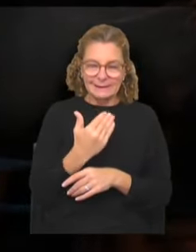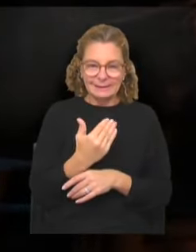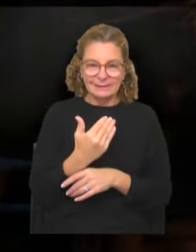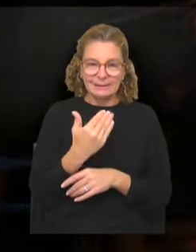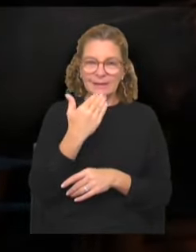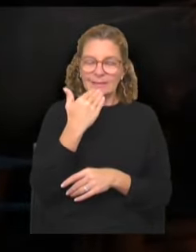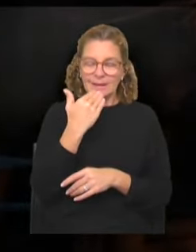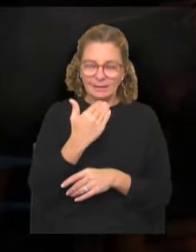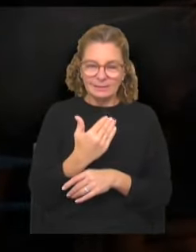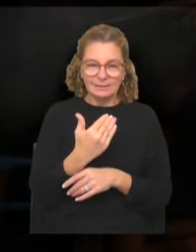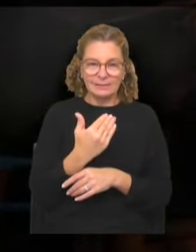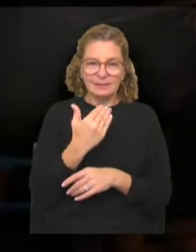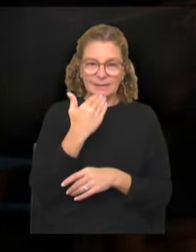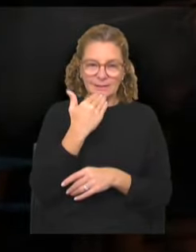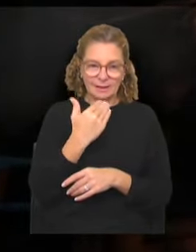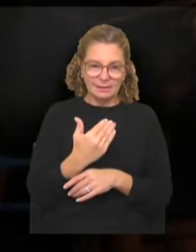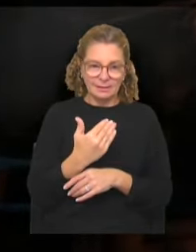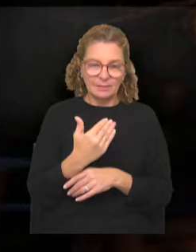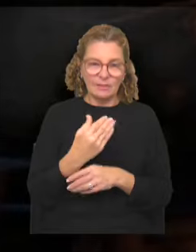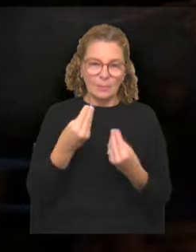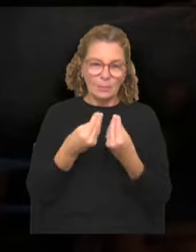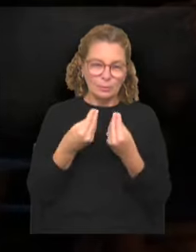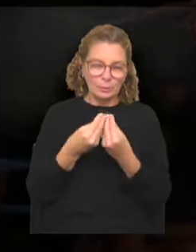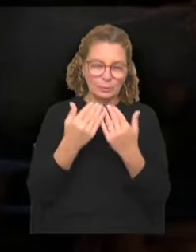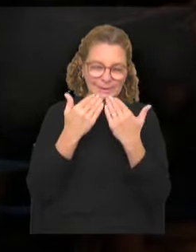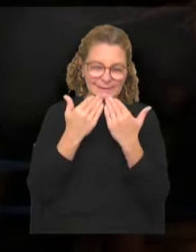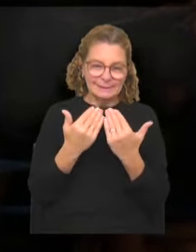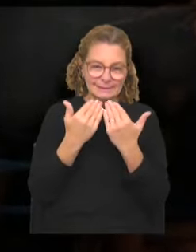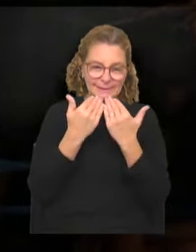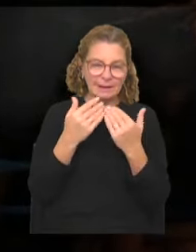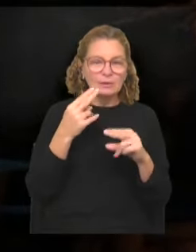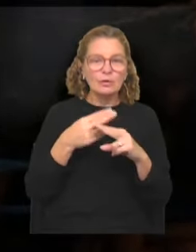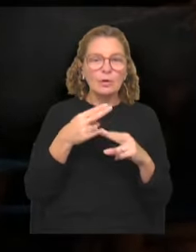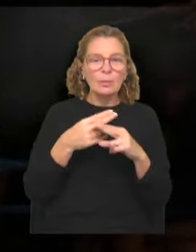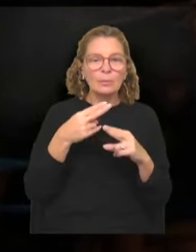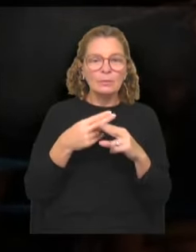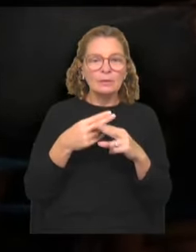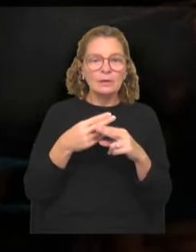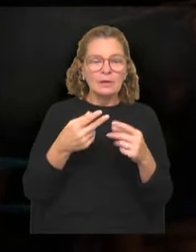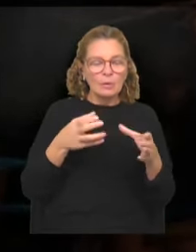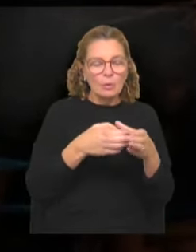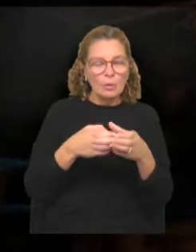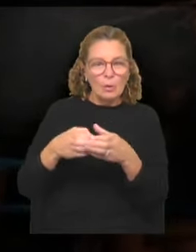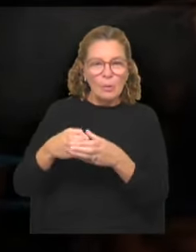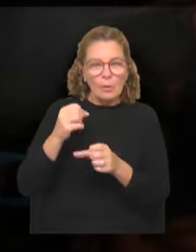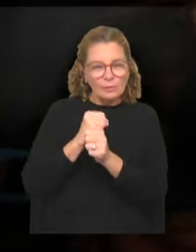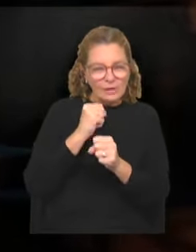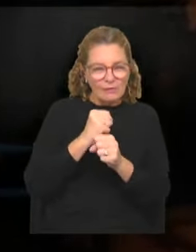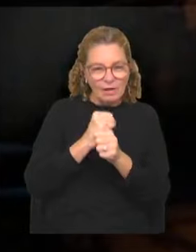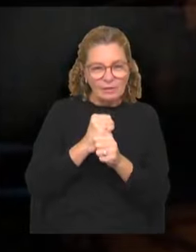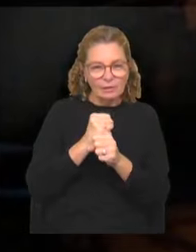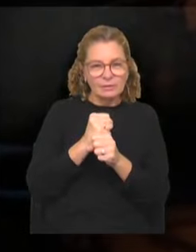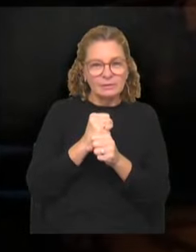gracias, gracias, muchas gracias en nombre de las vastas masas de la clase trabajadora.